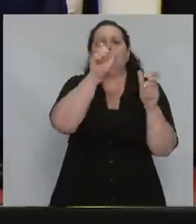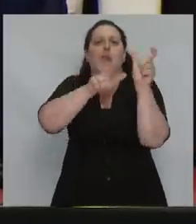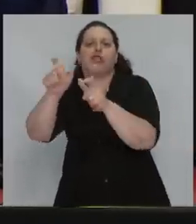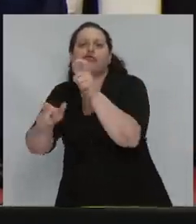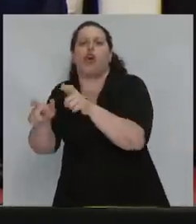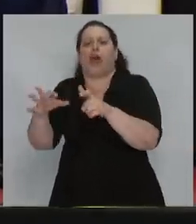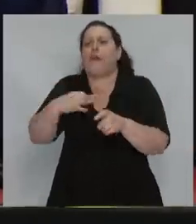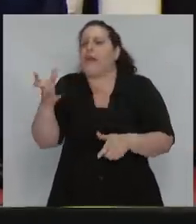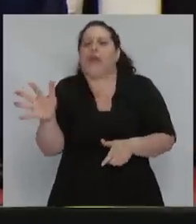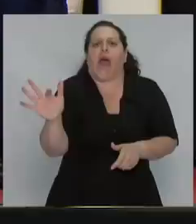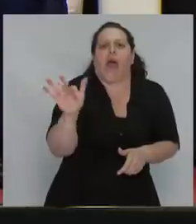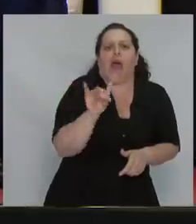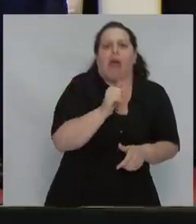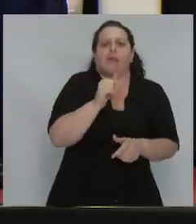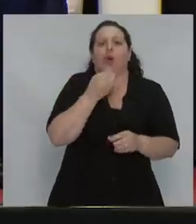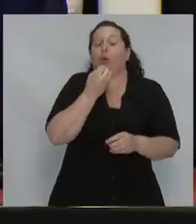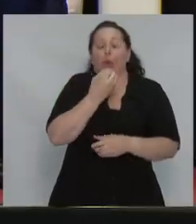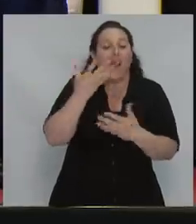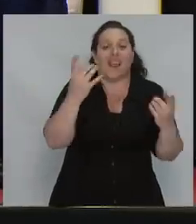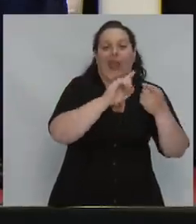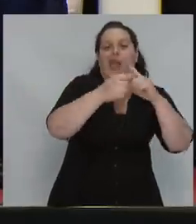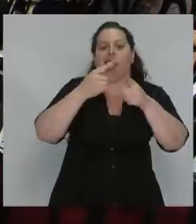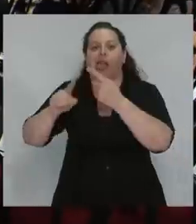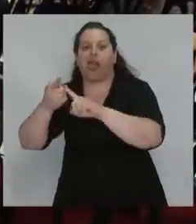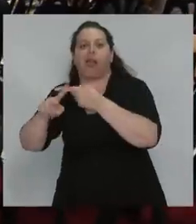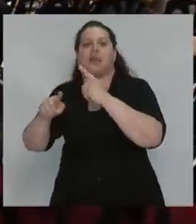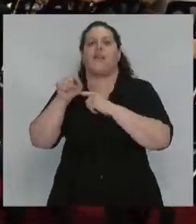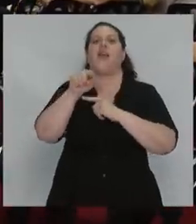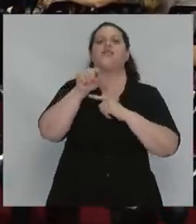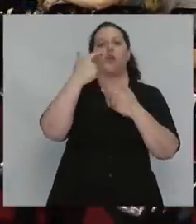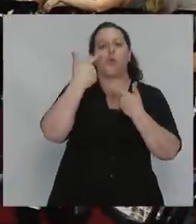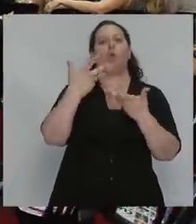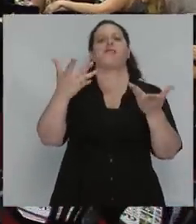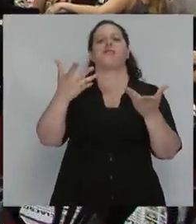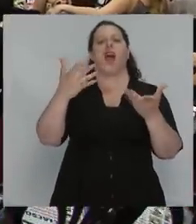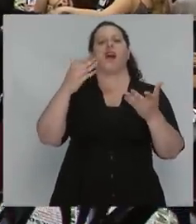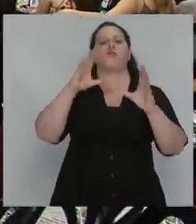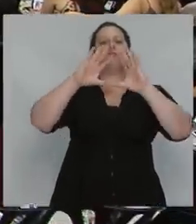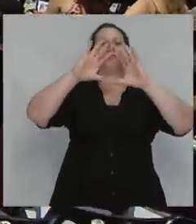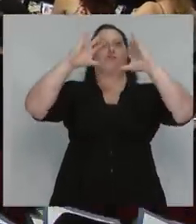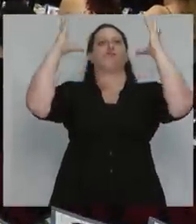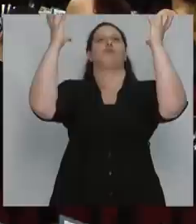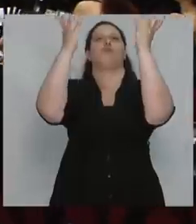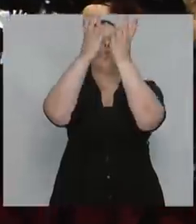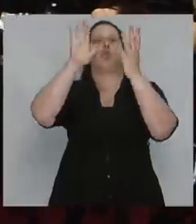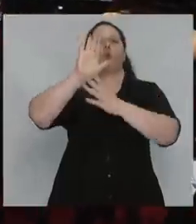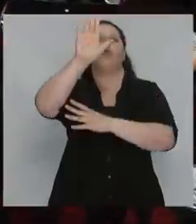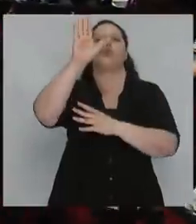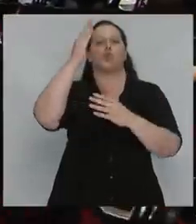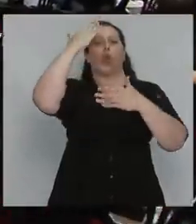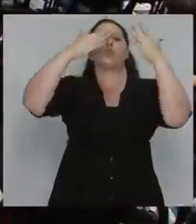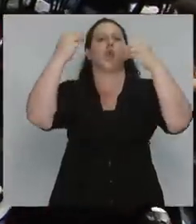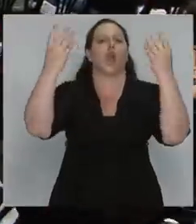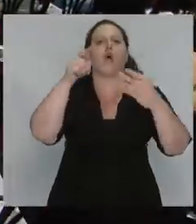cada comportamiento anticipe ese mundo que queremos. Y eso nos corresponsabiliza. No le